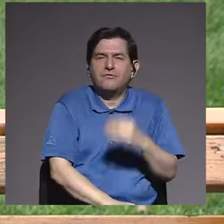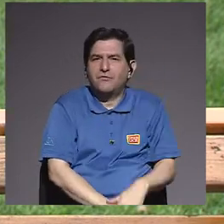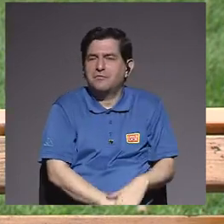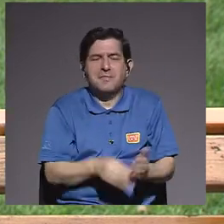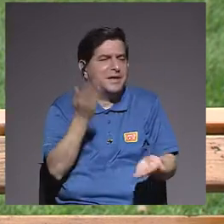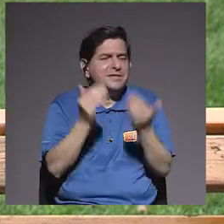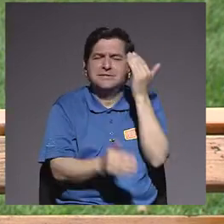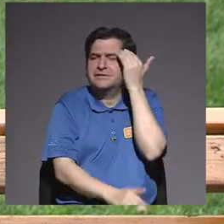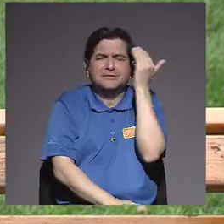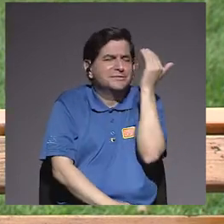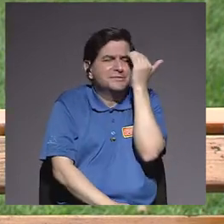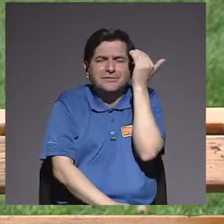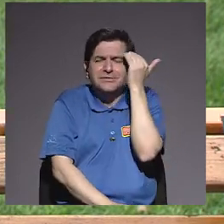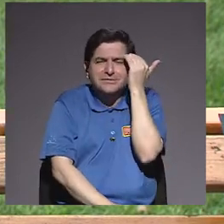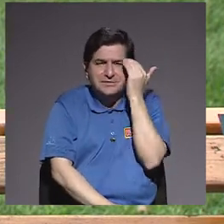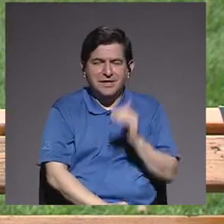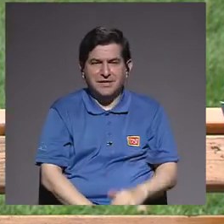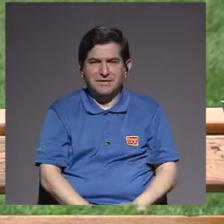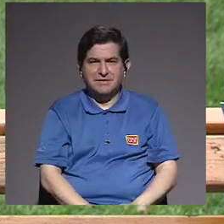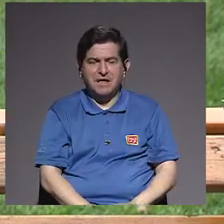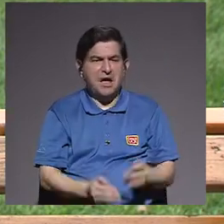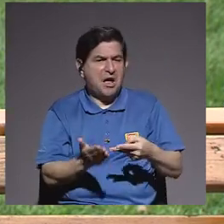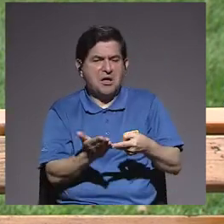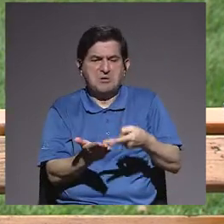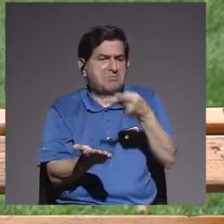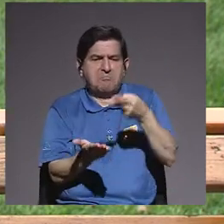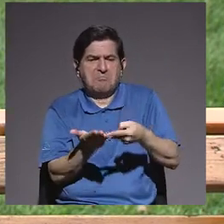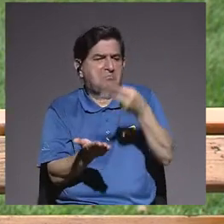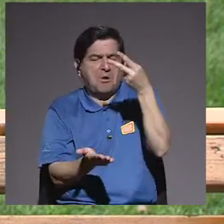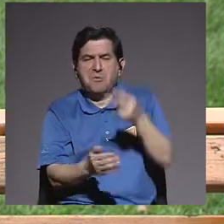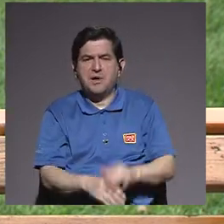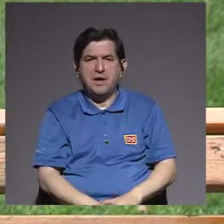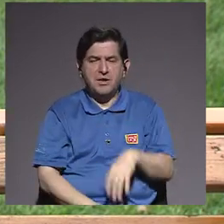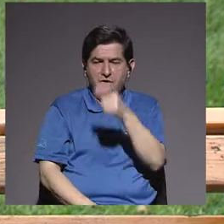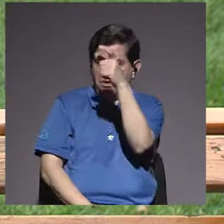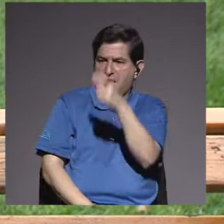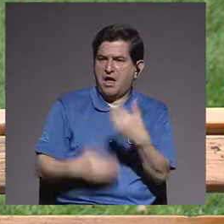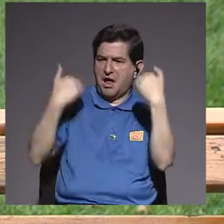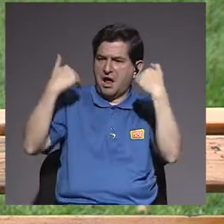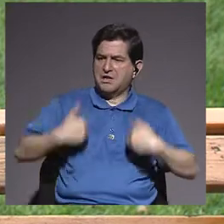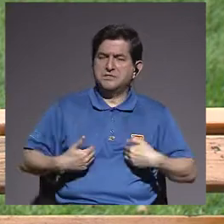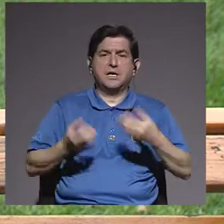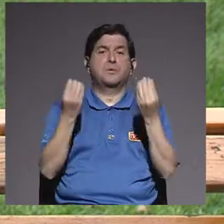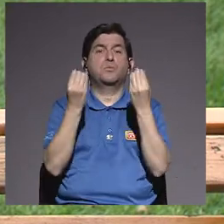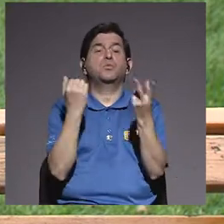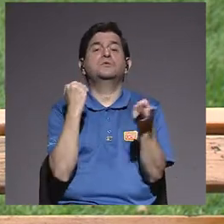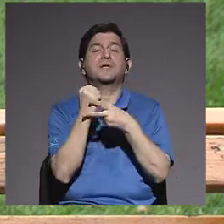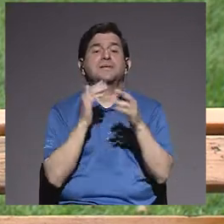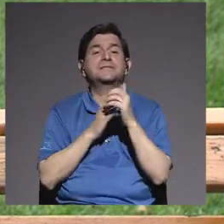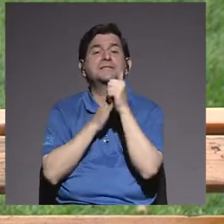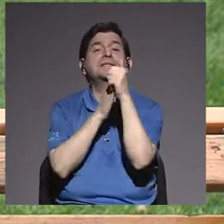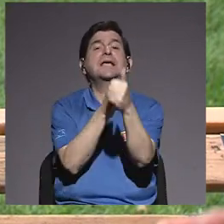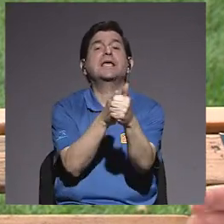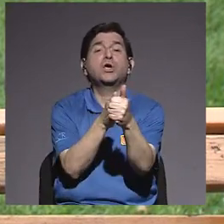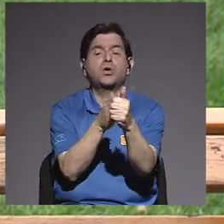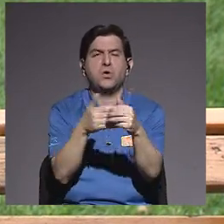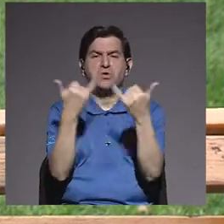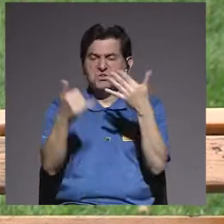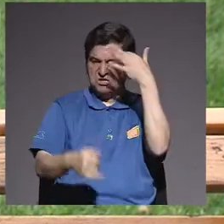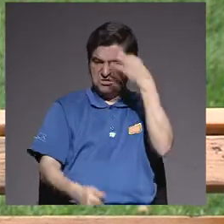inconsciente, tal vez quitándole valor a aquel ser humano que tantas veces lo guió. Ya